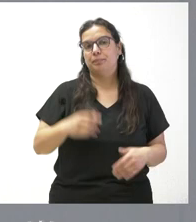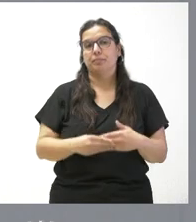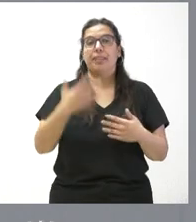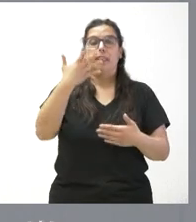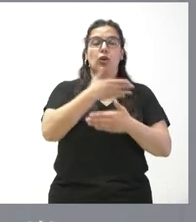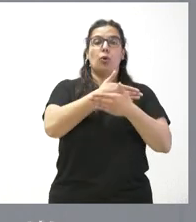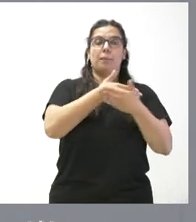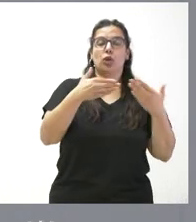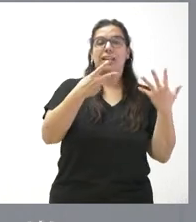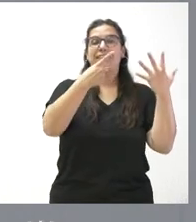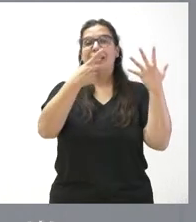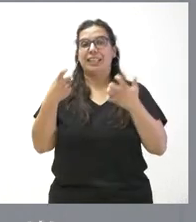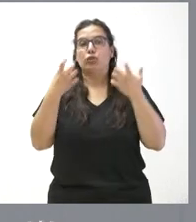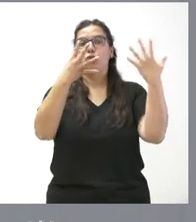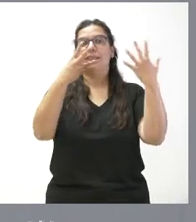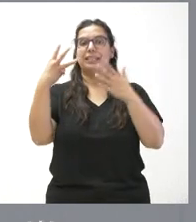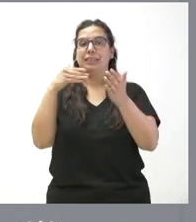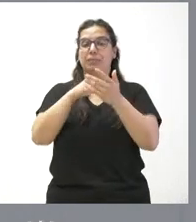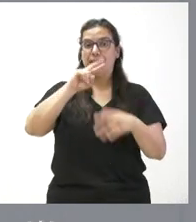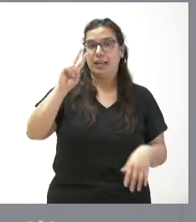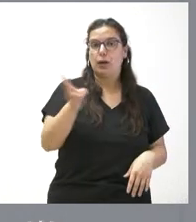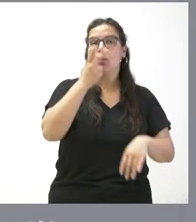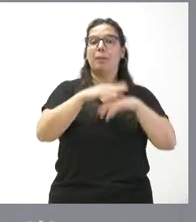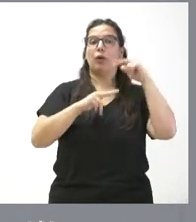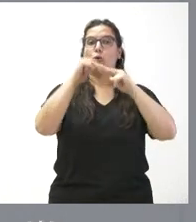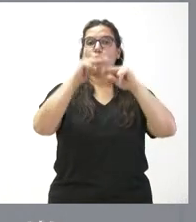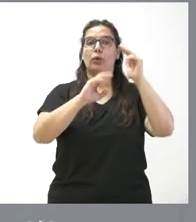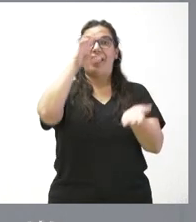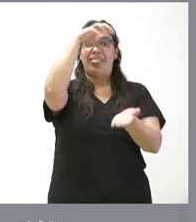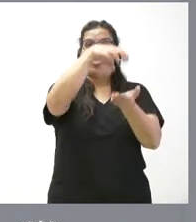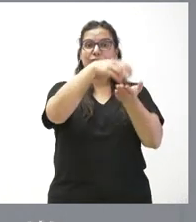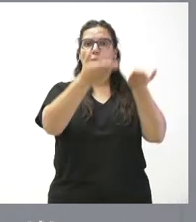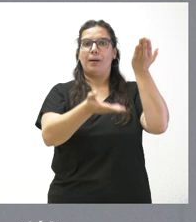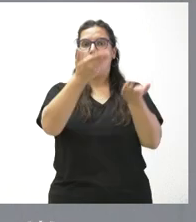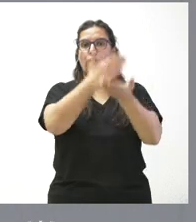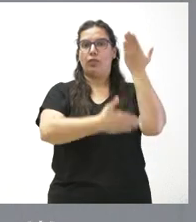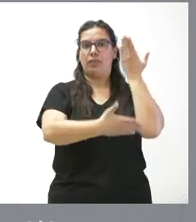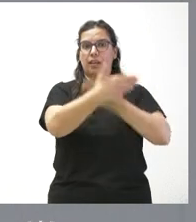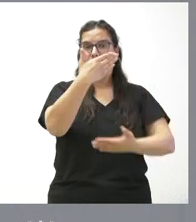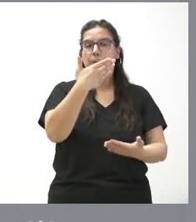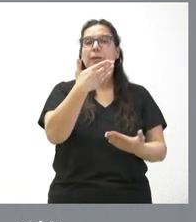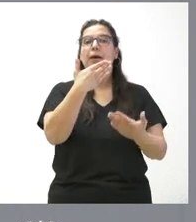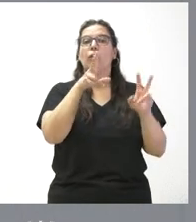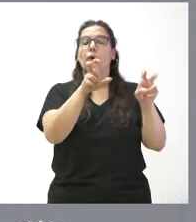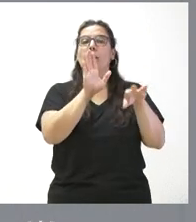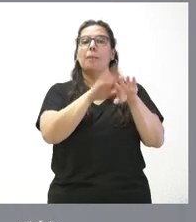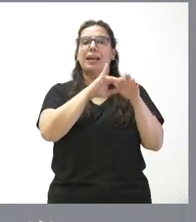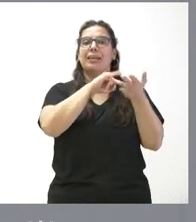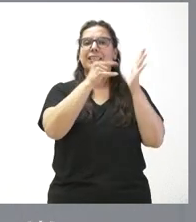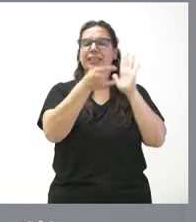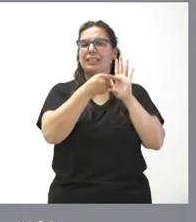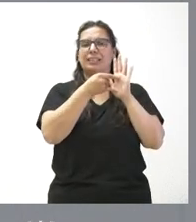.693.000 euros para la construcción de un nuevo centro que va a aglutinar todos los servicios de valoración,